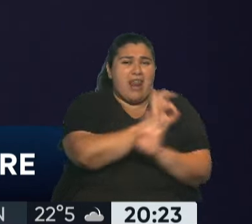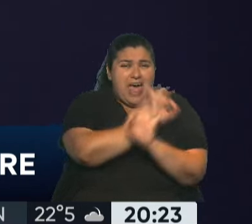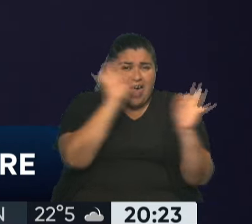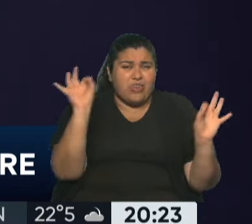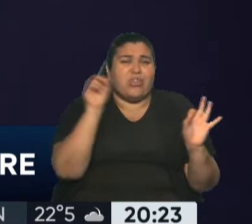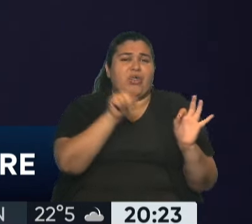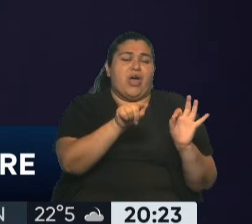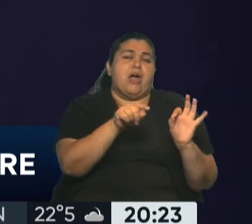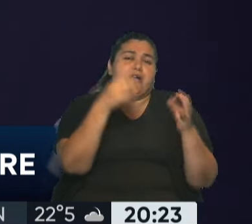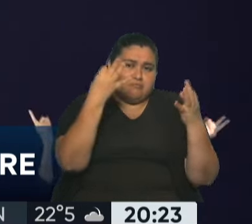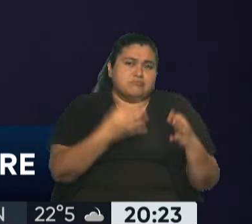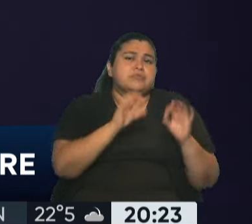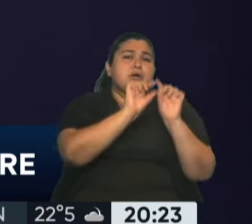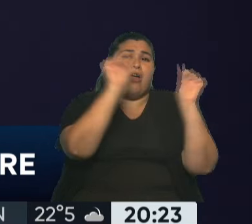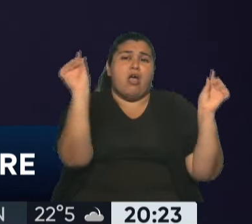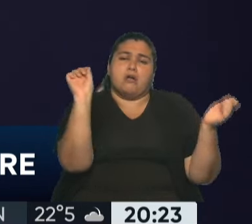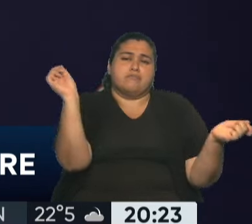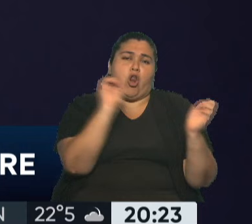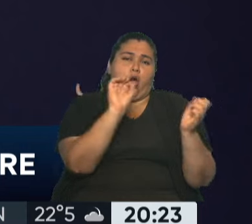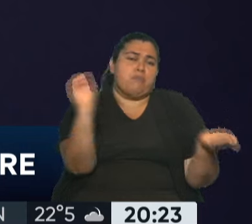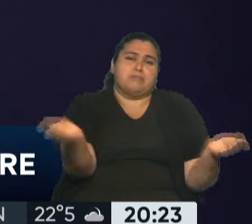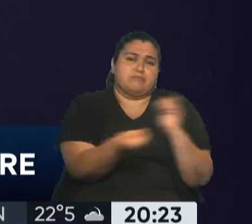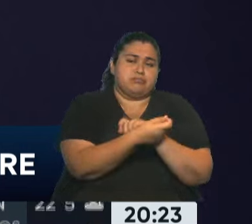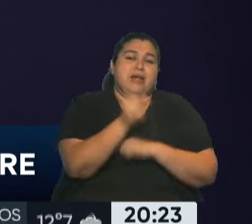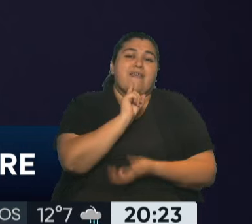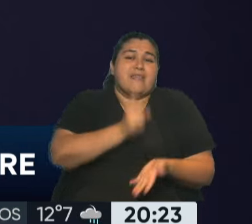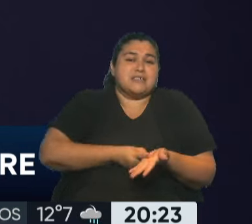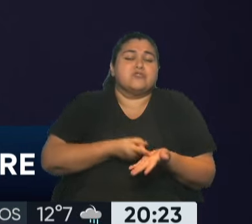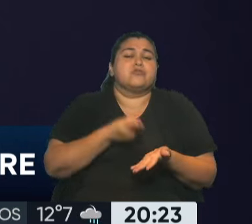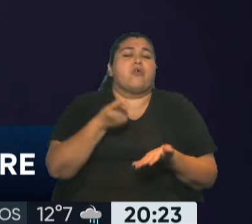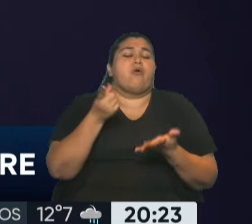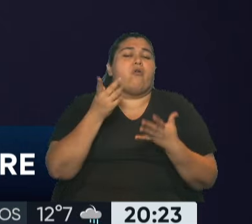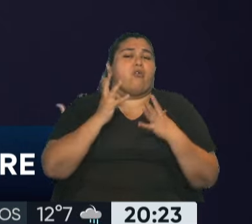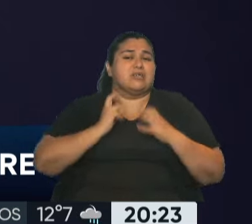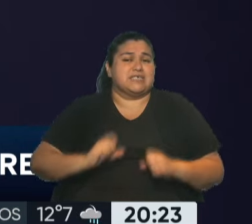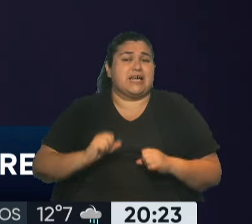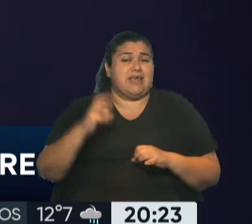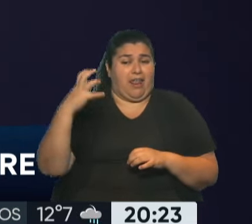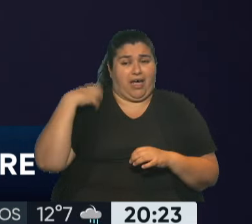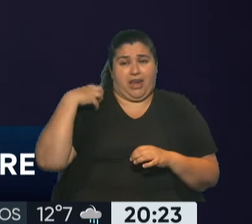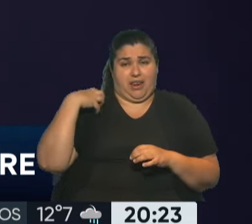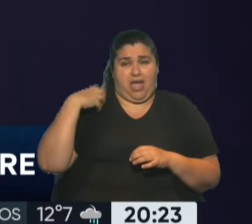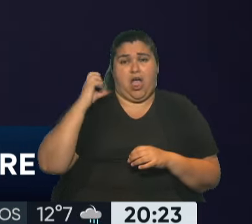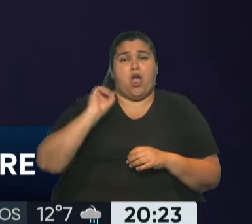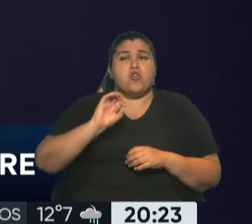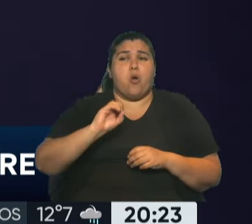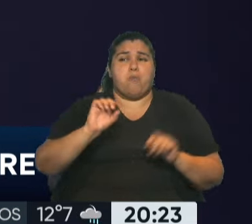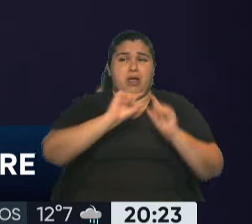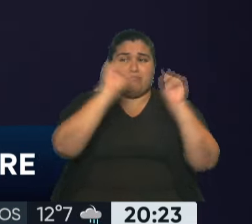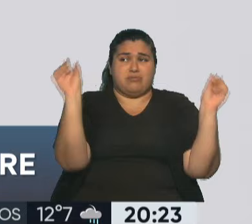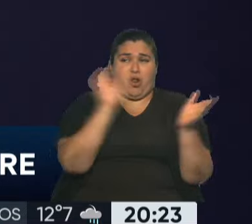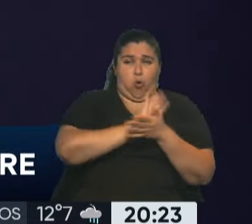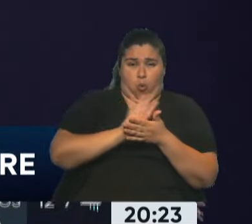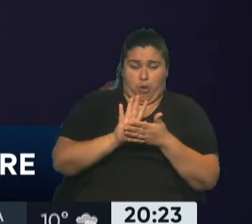llamarse Salón de los Próceres por decisión de la Secretaria General de la Presidencia.